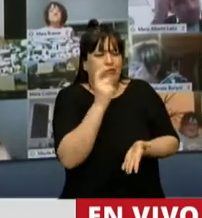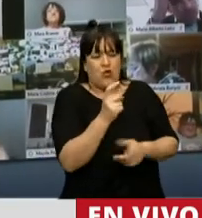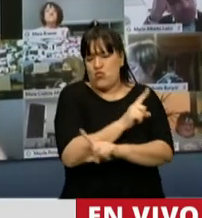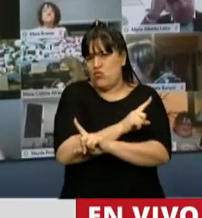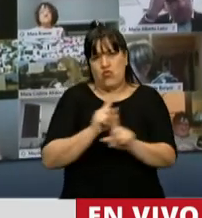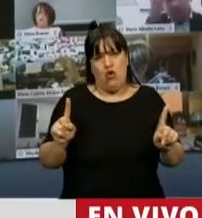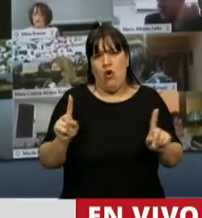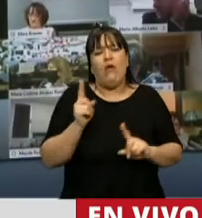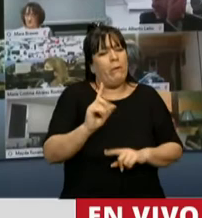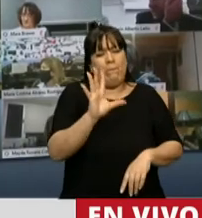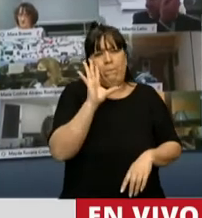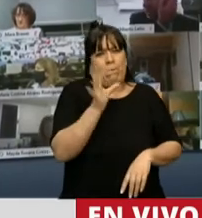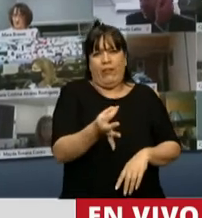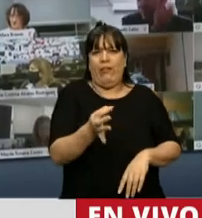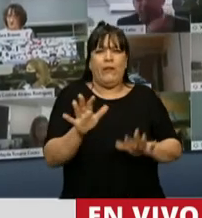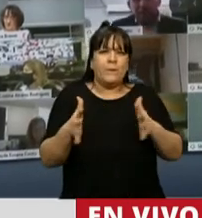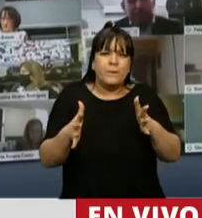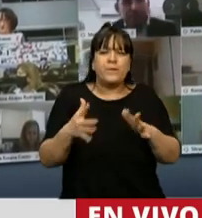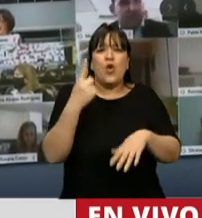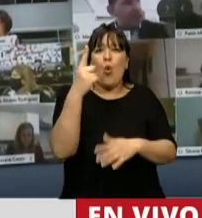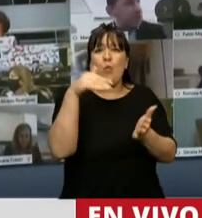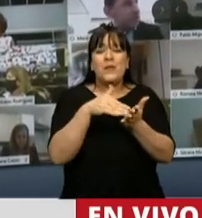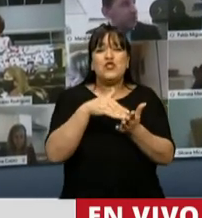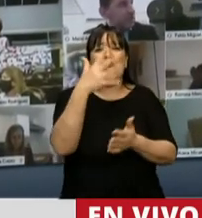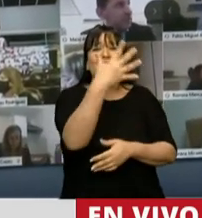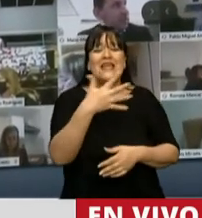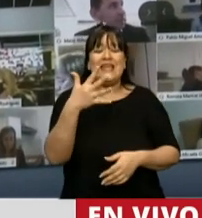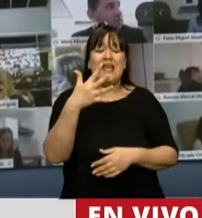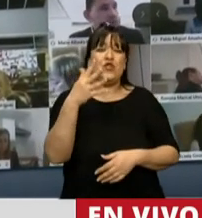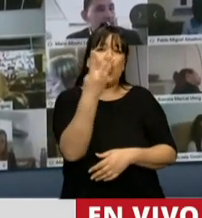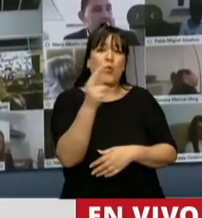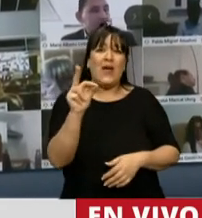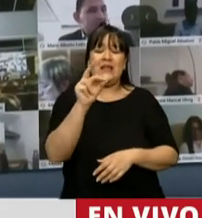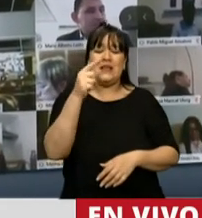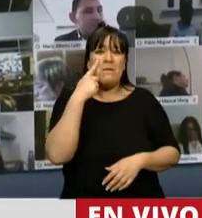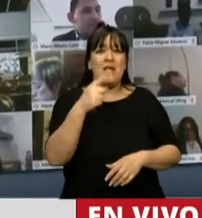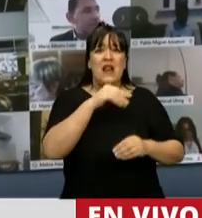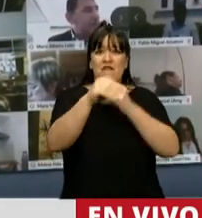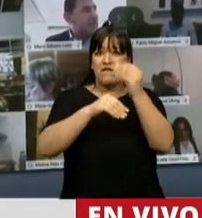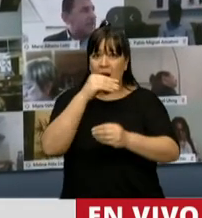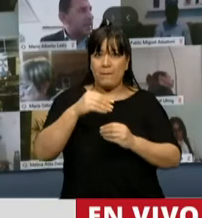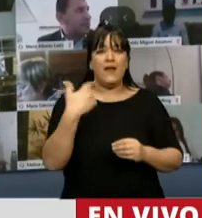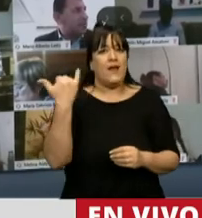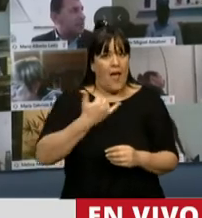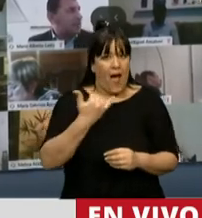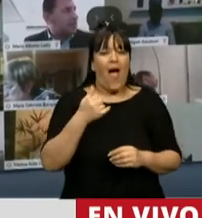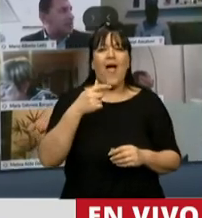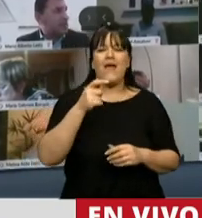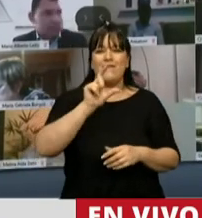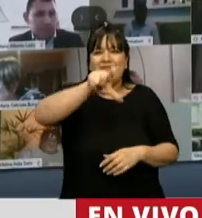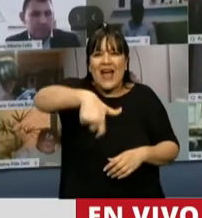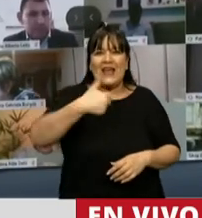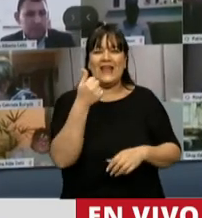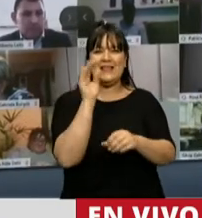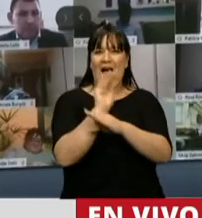Esto nos muestra claramente casi 1.520.000 familias que están excediendo la tarjeta alimentar,